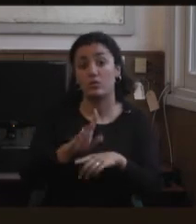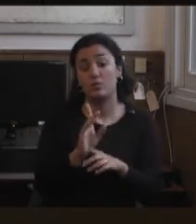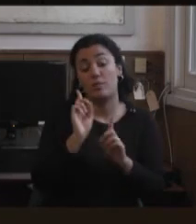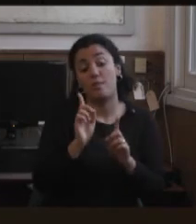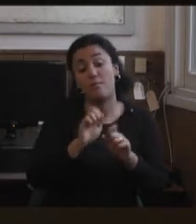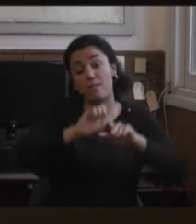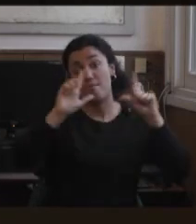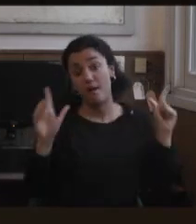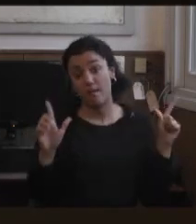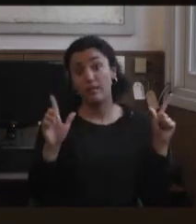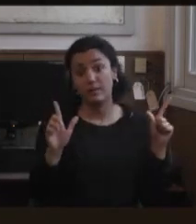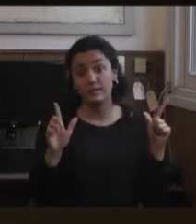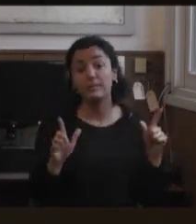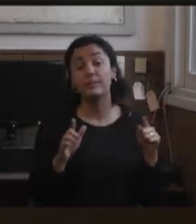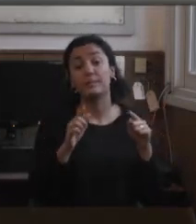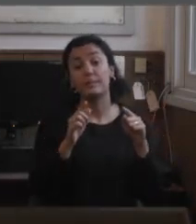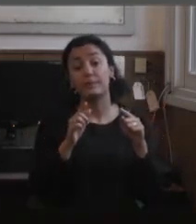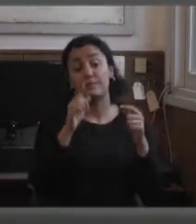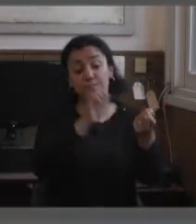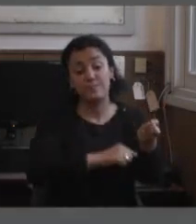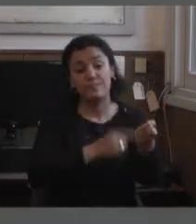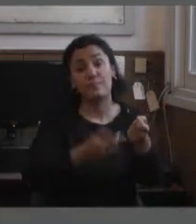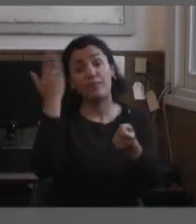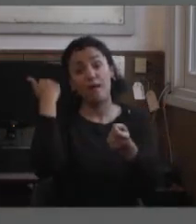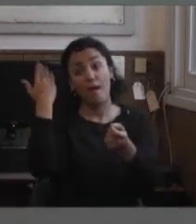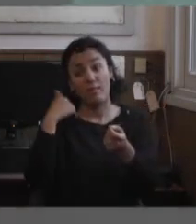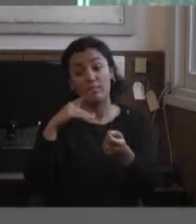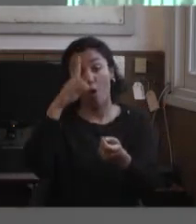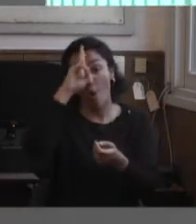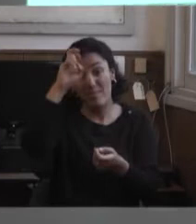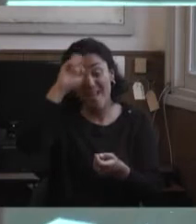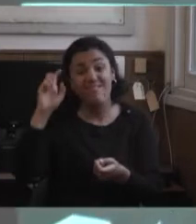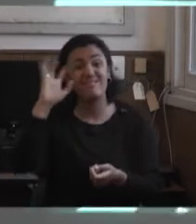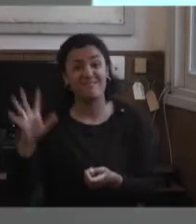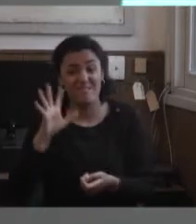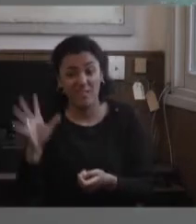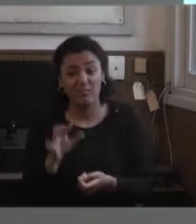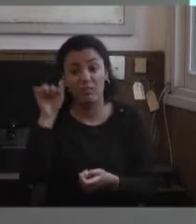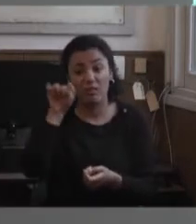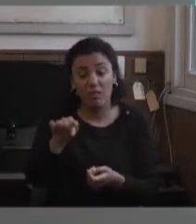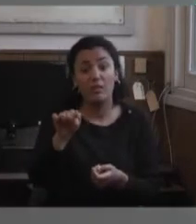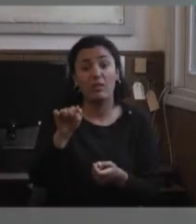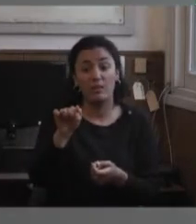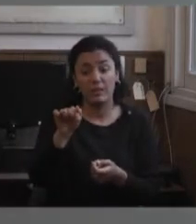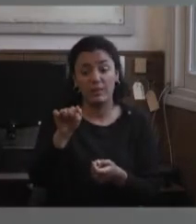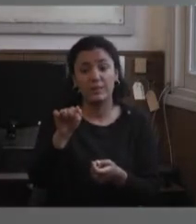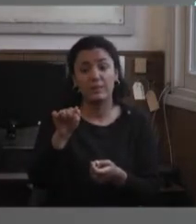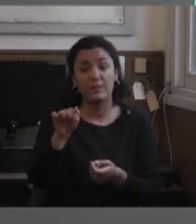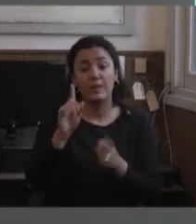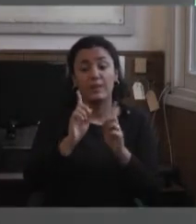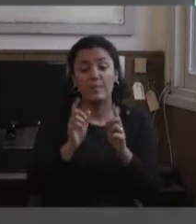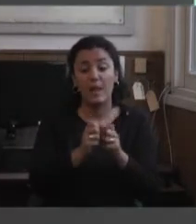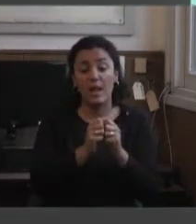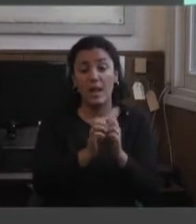tradicional, es de hace muy pocos años, de un univers psiquiátrico en Buenos Aires, a partir de una intervención y de un libro que sacó